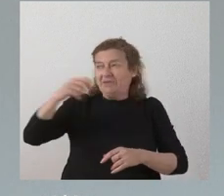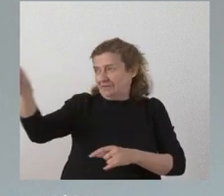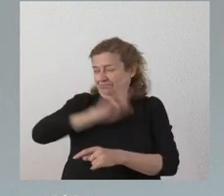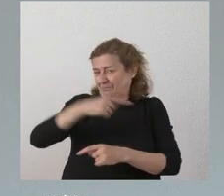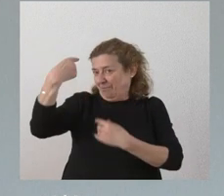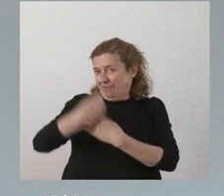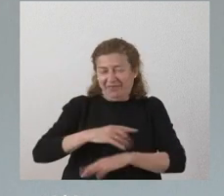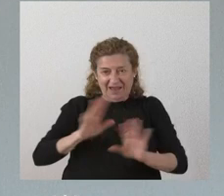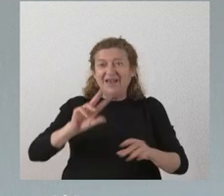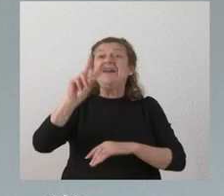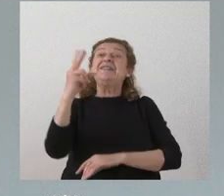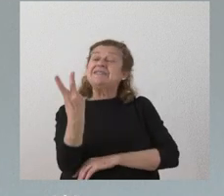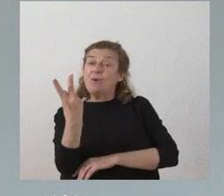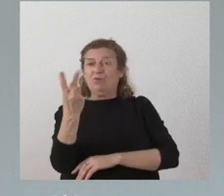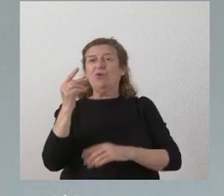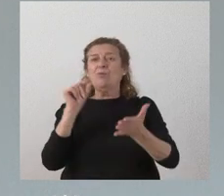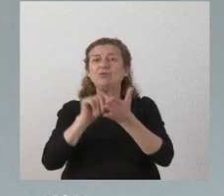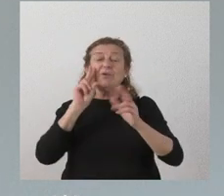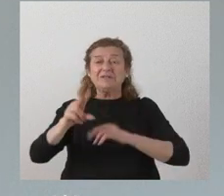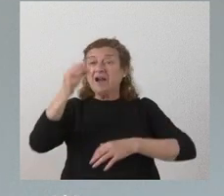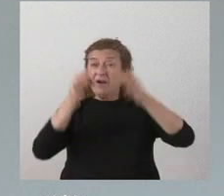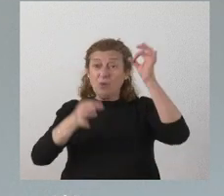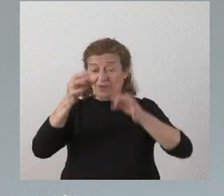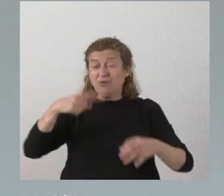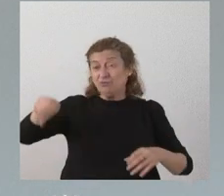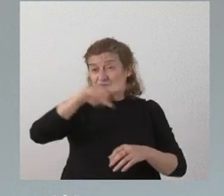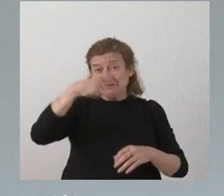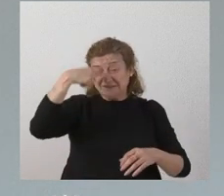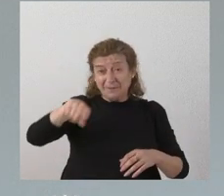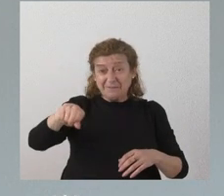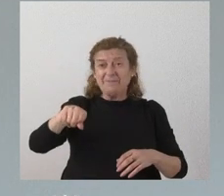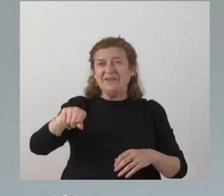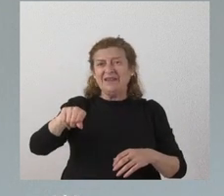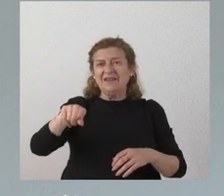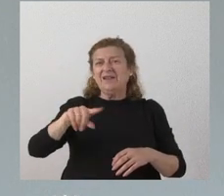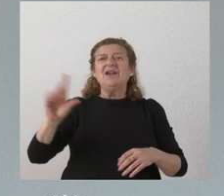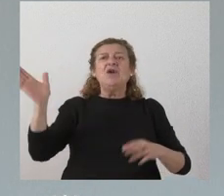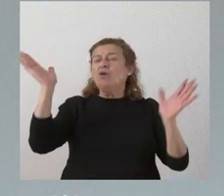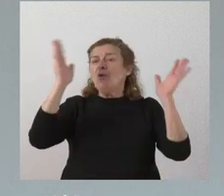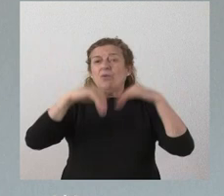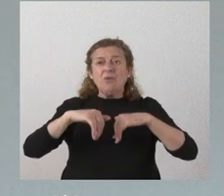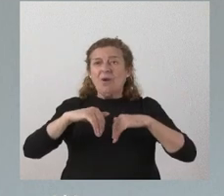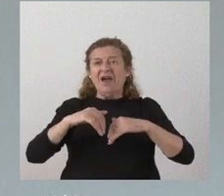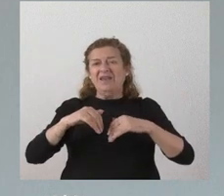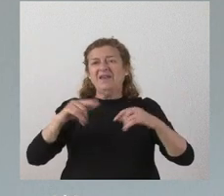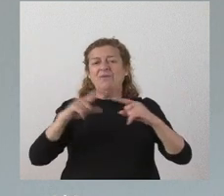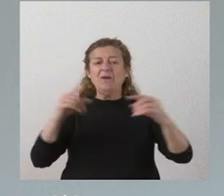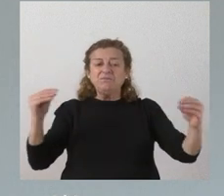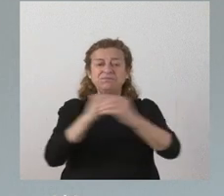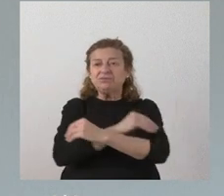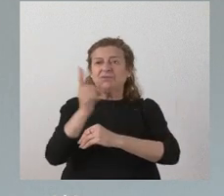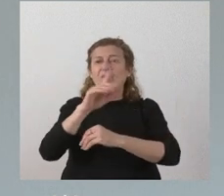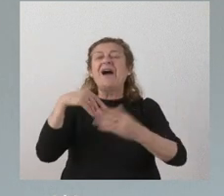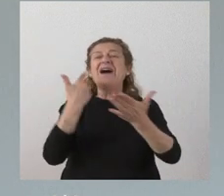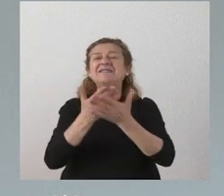lugar desde el punto de vista jurídico como bien saben ustedes no hay incompatibilidad hasta el momento